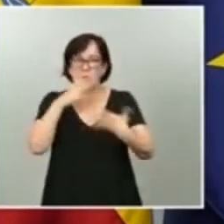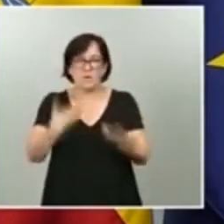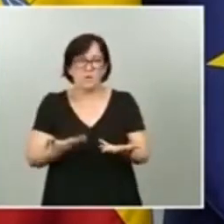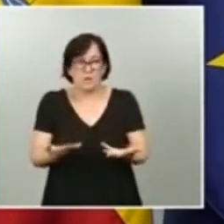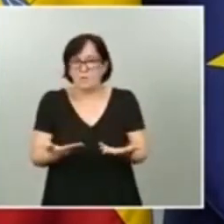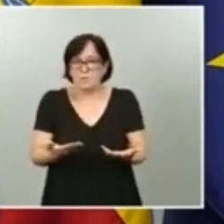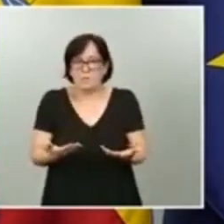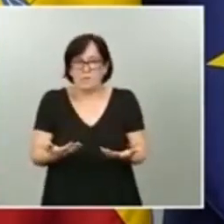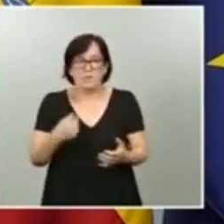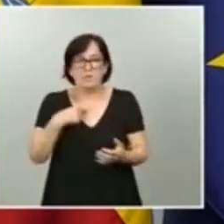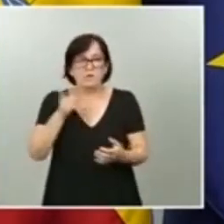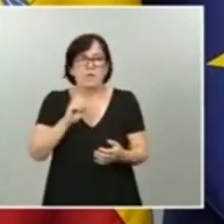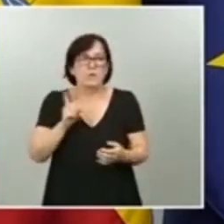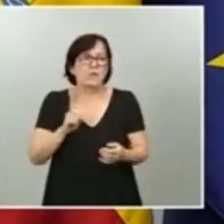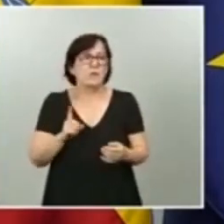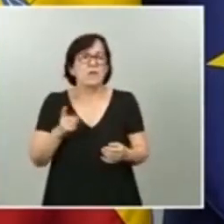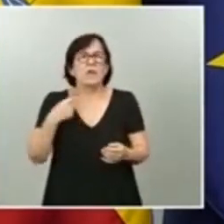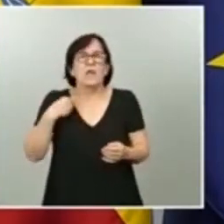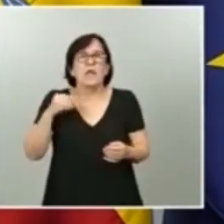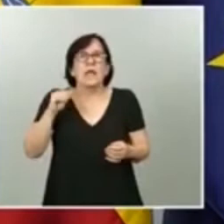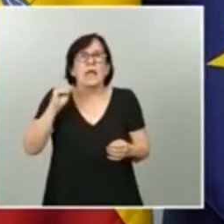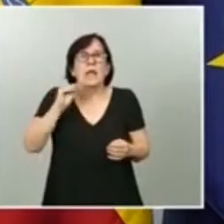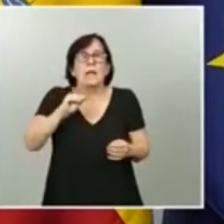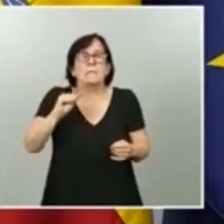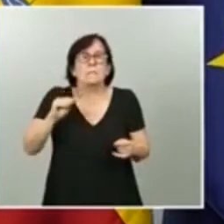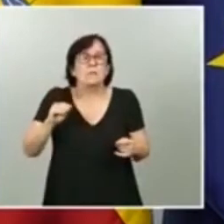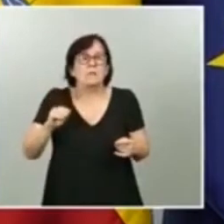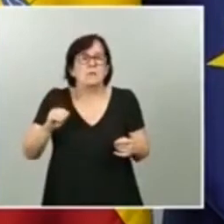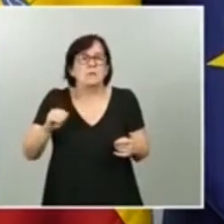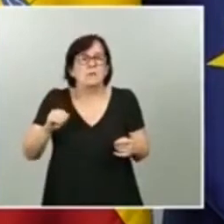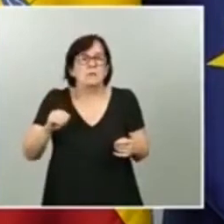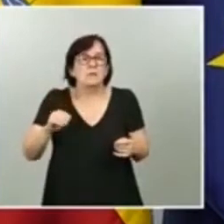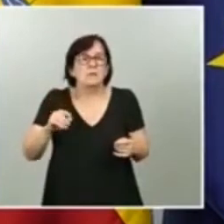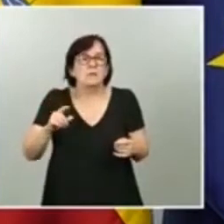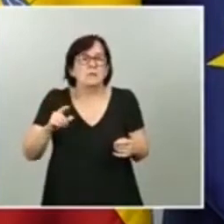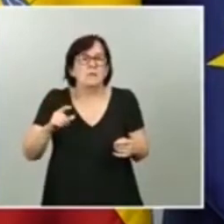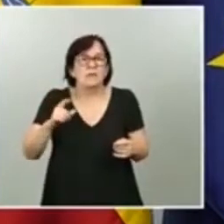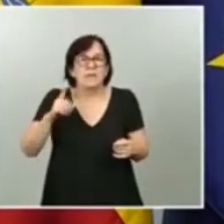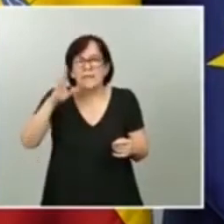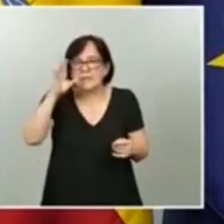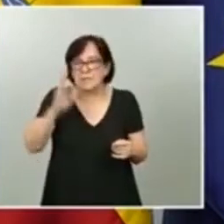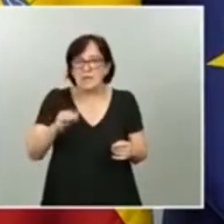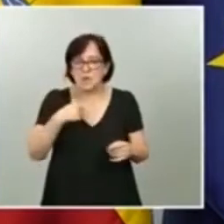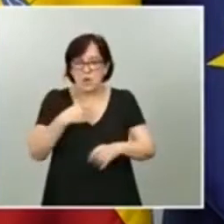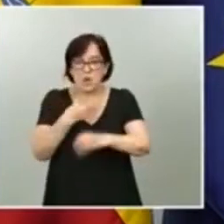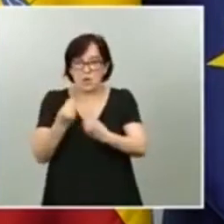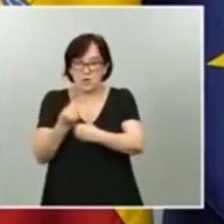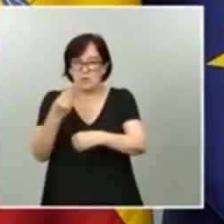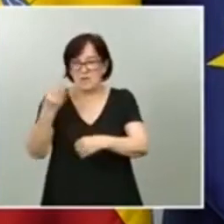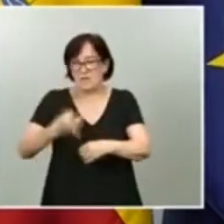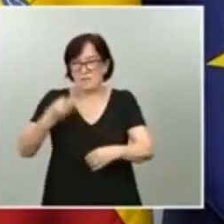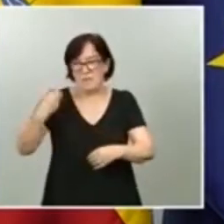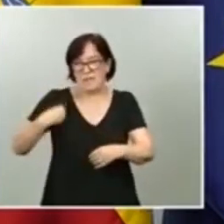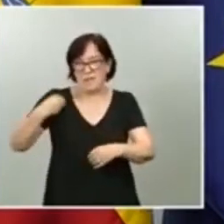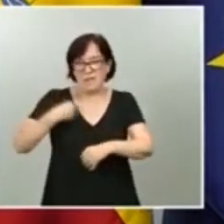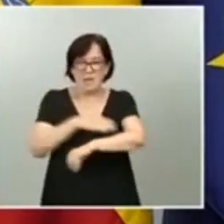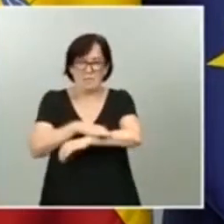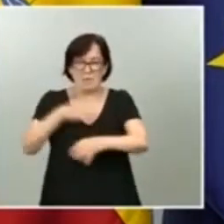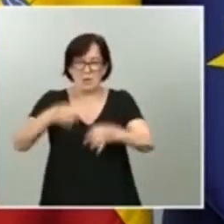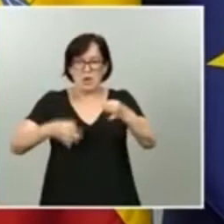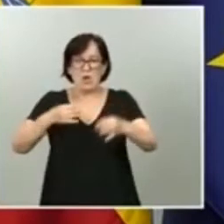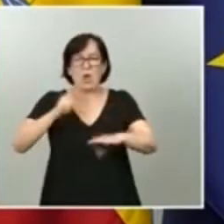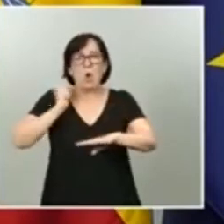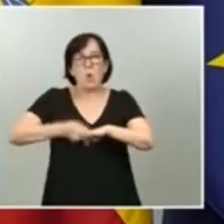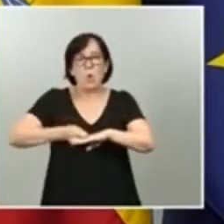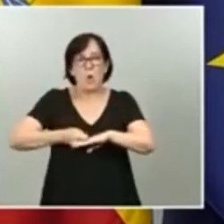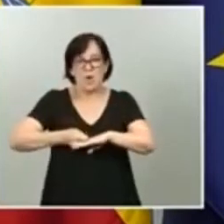a mí es una pregunta que recurrentemente se me hace, pero creo que, como ministro de Justicia y, encima, juez de carrera, creo que